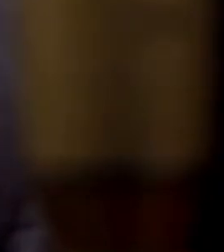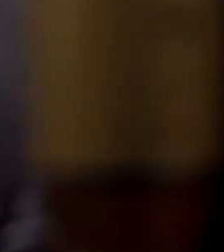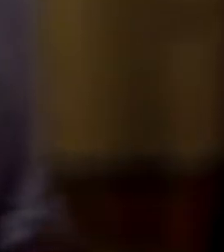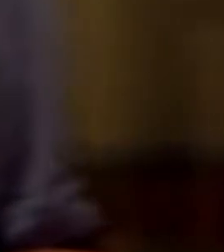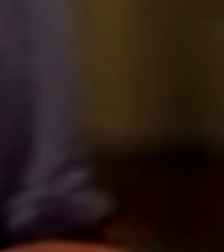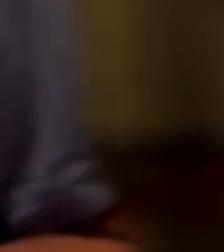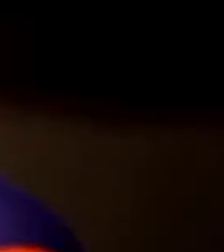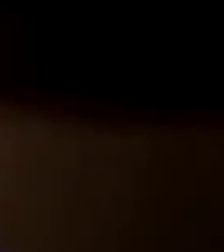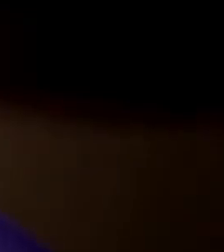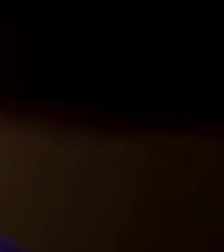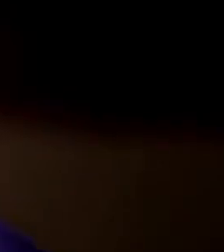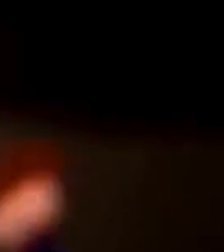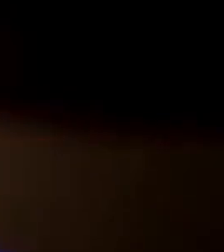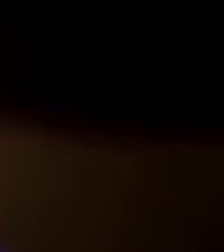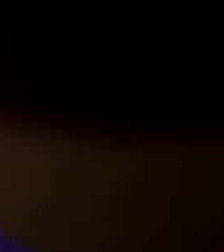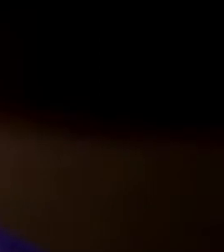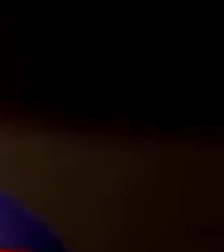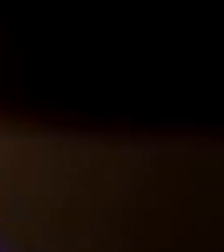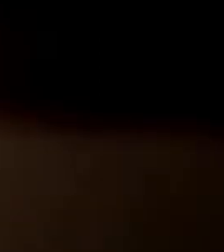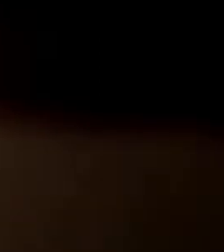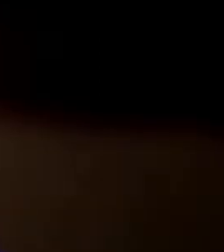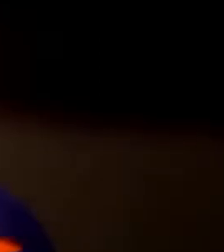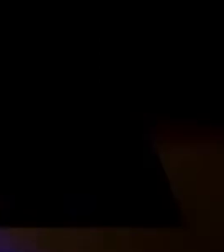Gendarmería irrumpió